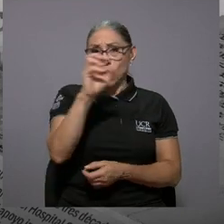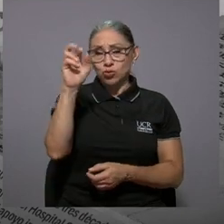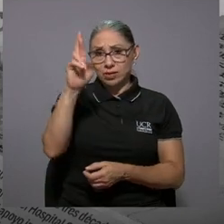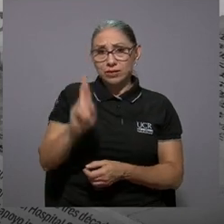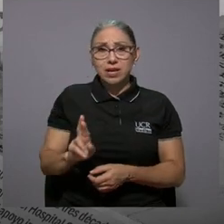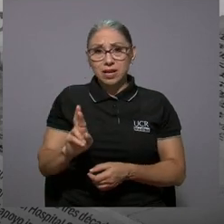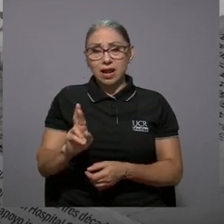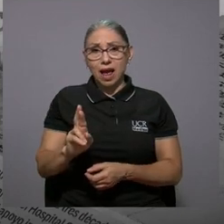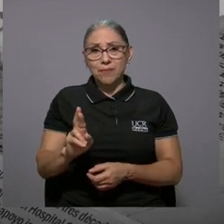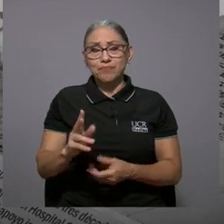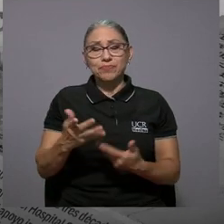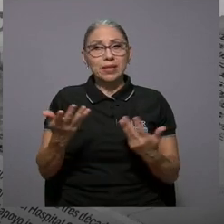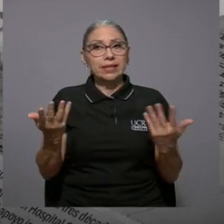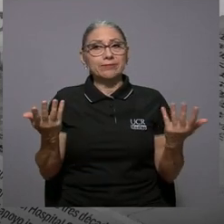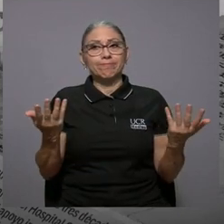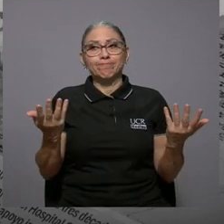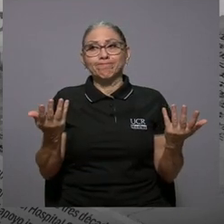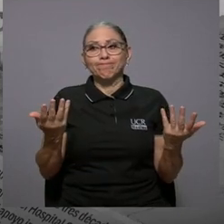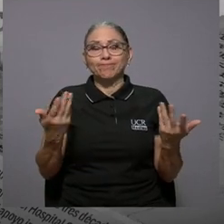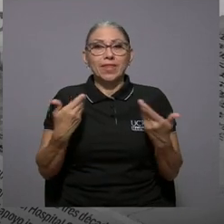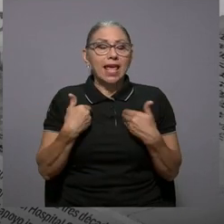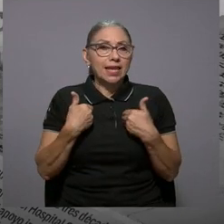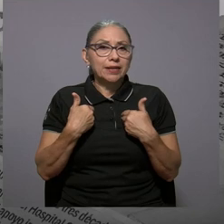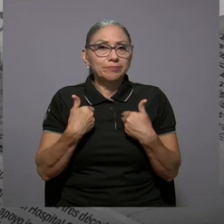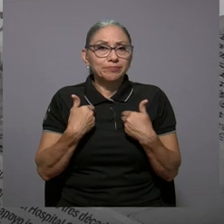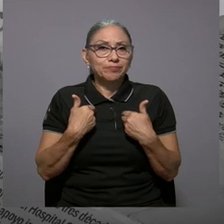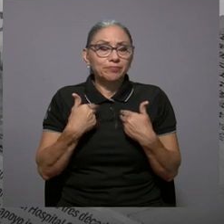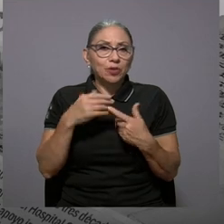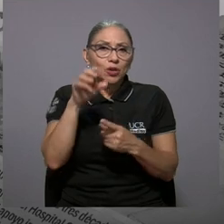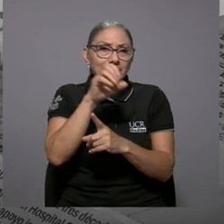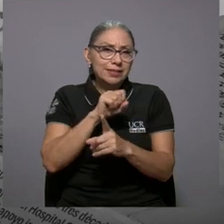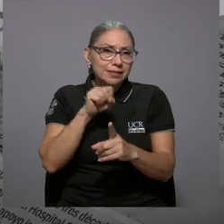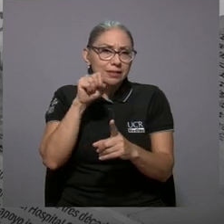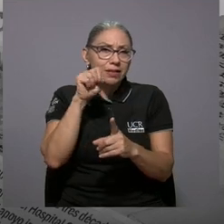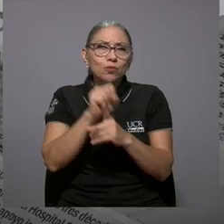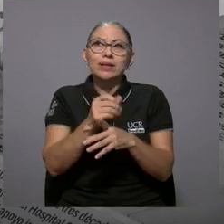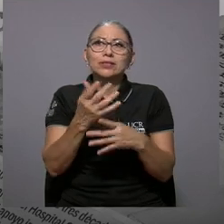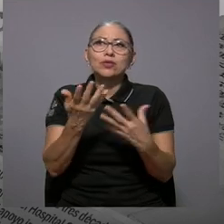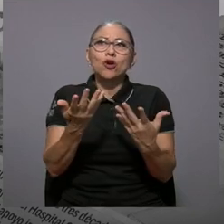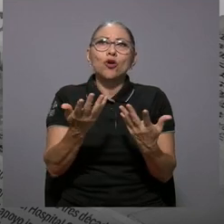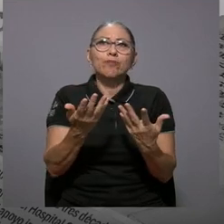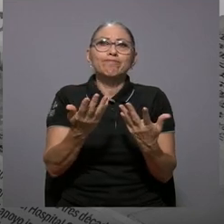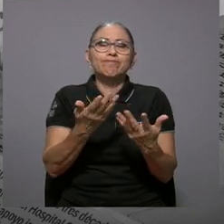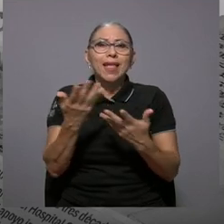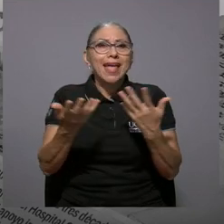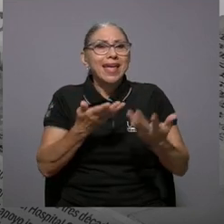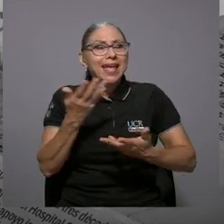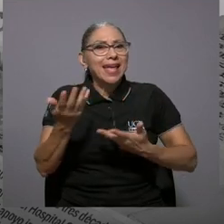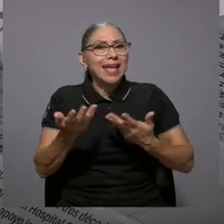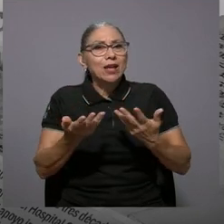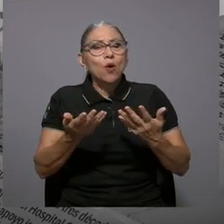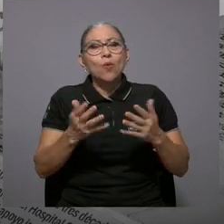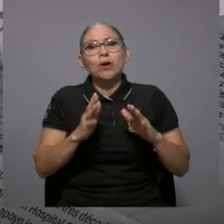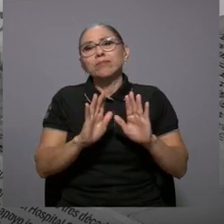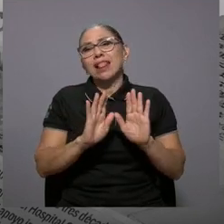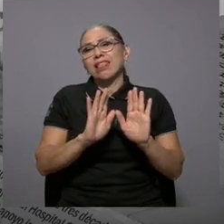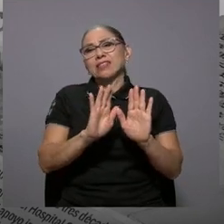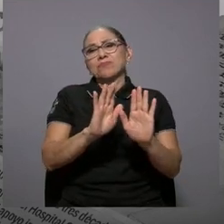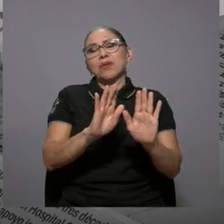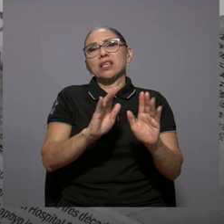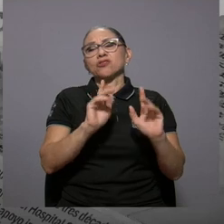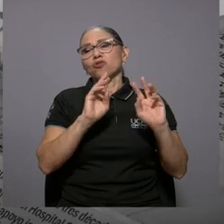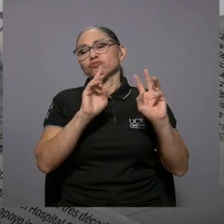quería preguntarle a usted, ¿pasa Costa Rica por la pérdida o el